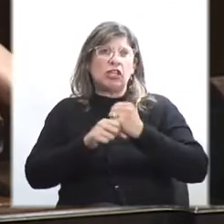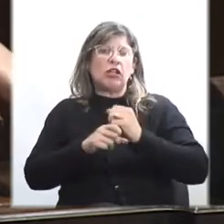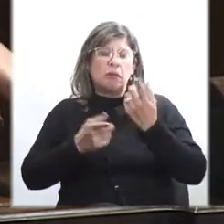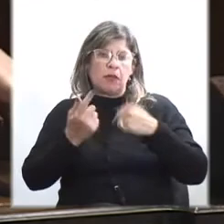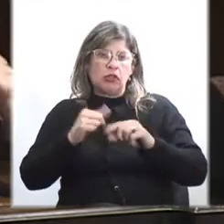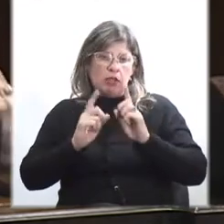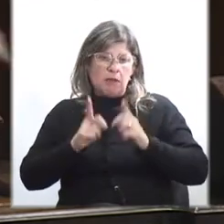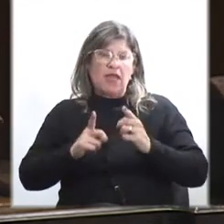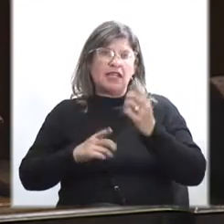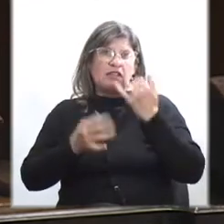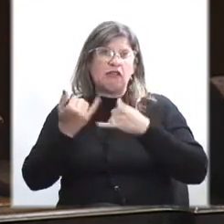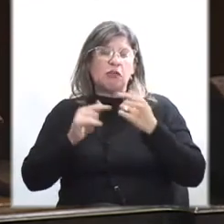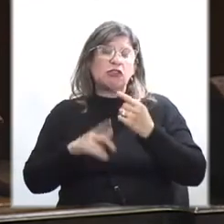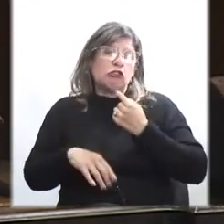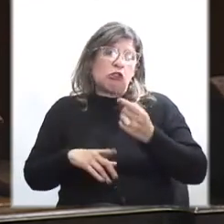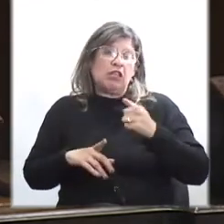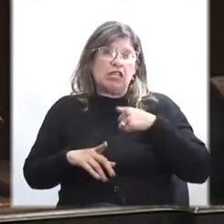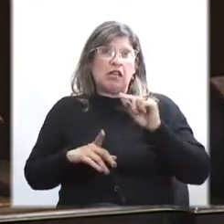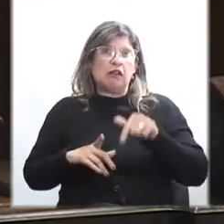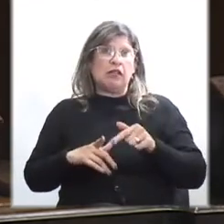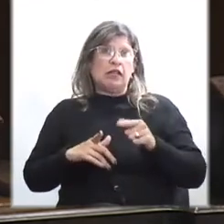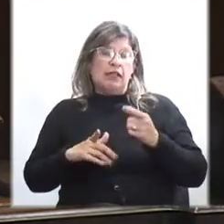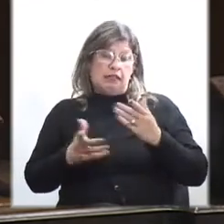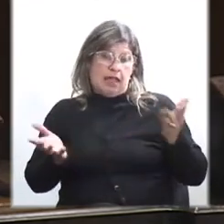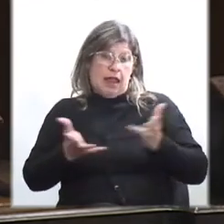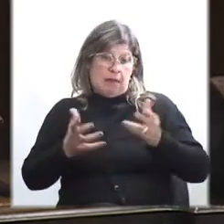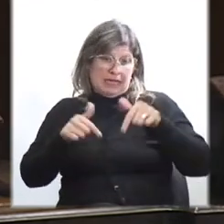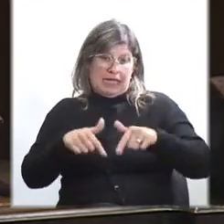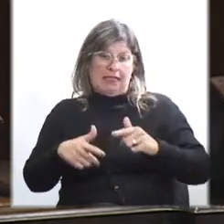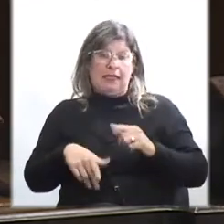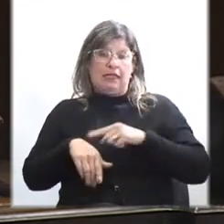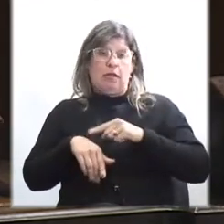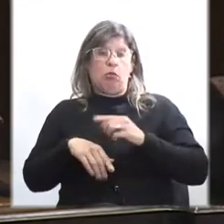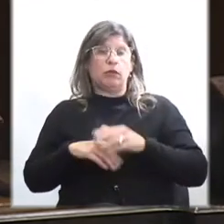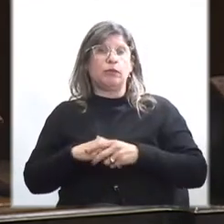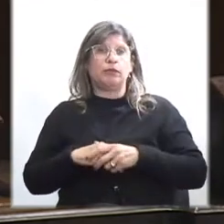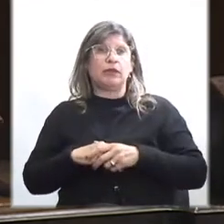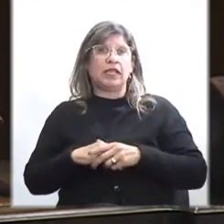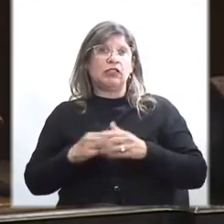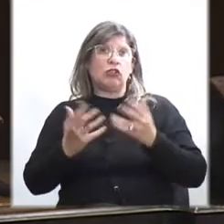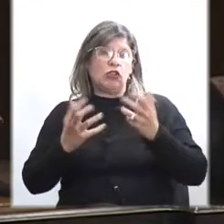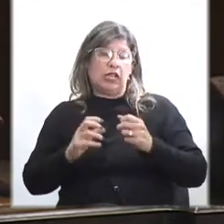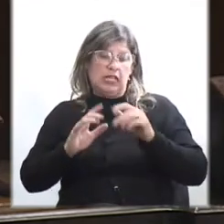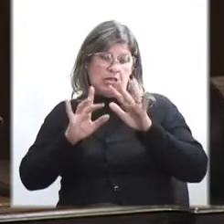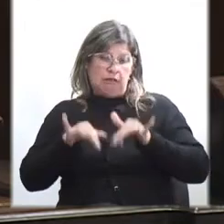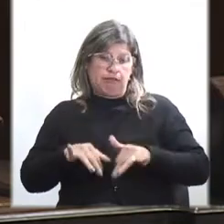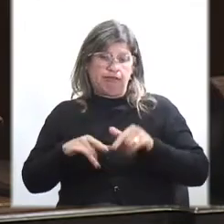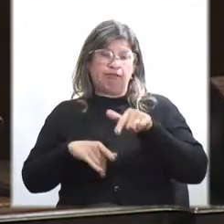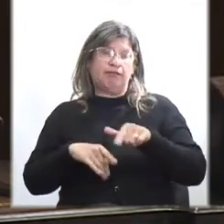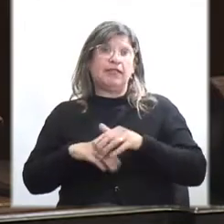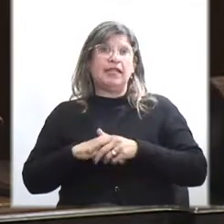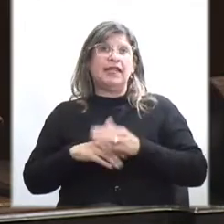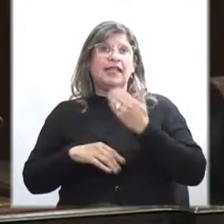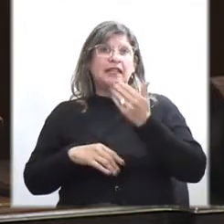también información, yo diría, prácticamente del presente. Eso es lo que quería dejar expresado, presidente, gracias.